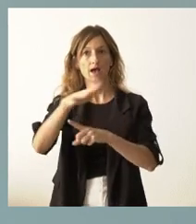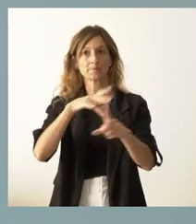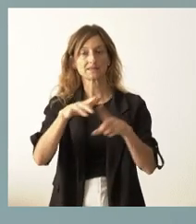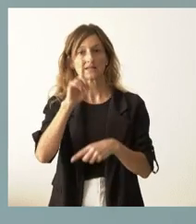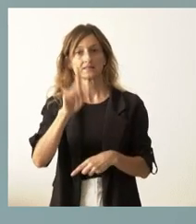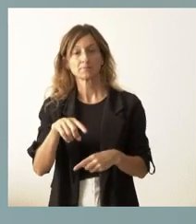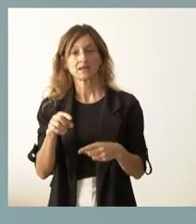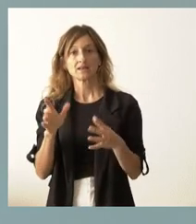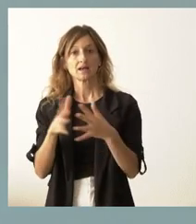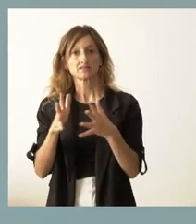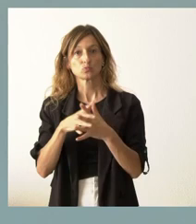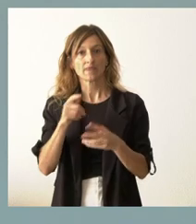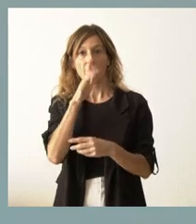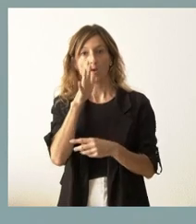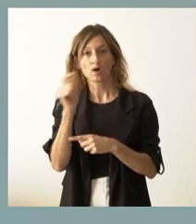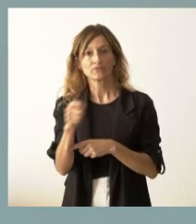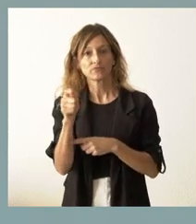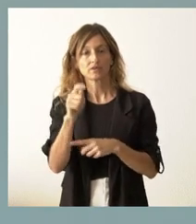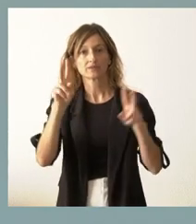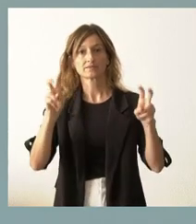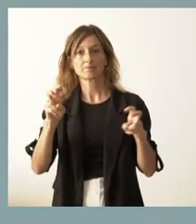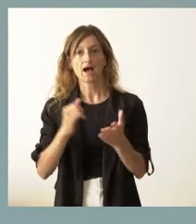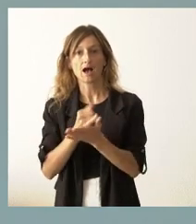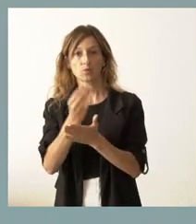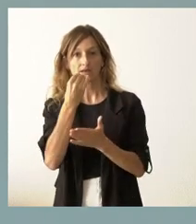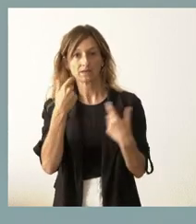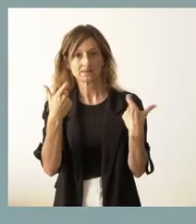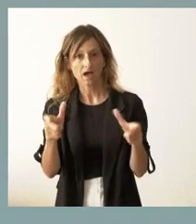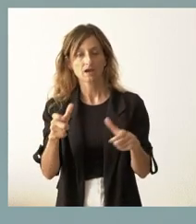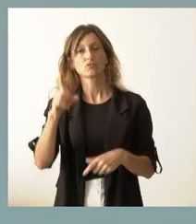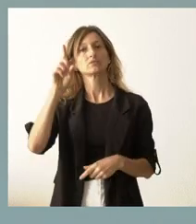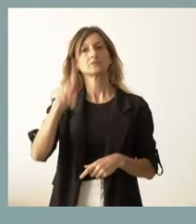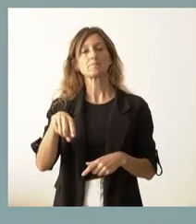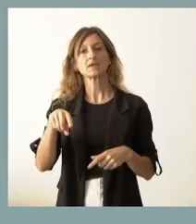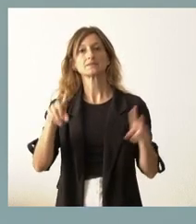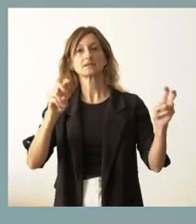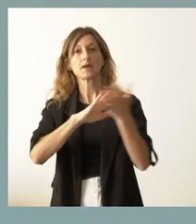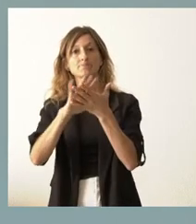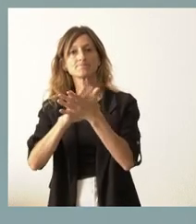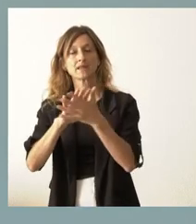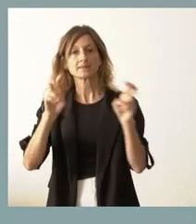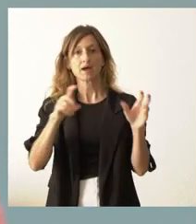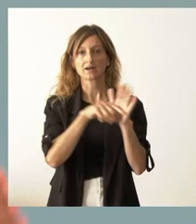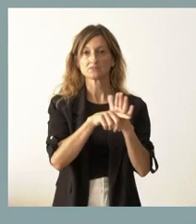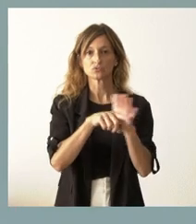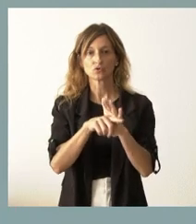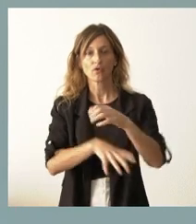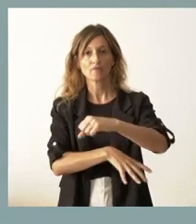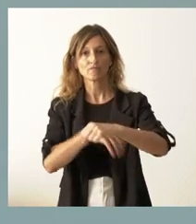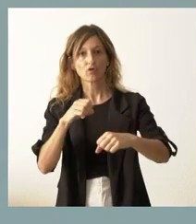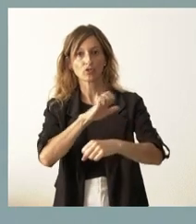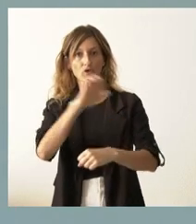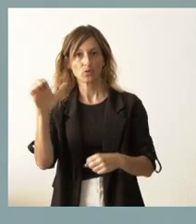través de las infraestructuras de regadío en el ámbito agroalimentario, y también todo lo que tiene que ver con la gestión de los fondos